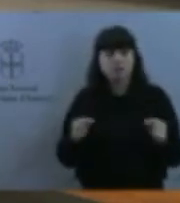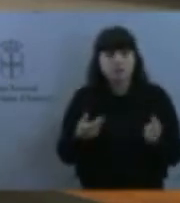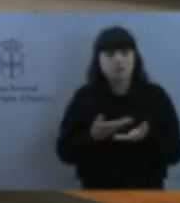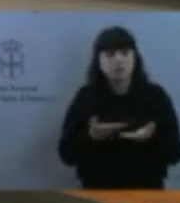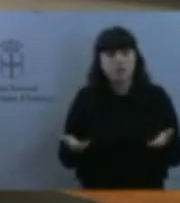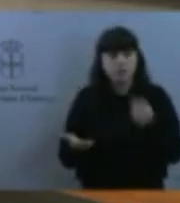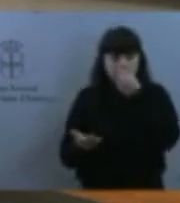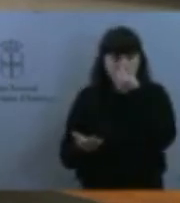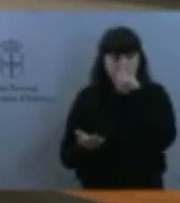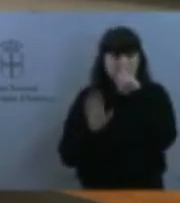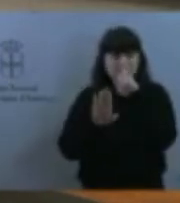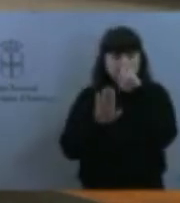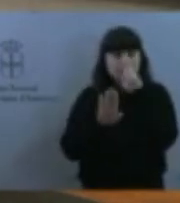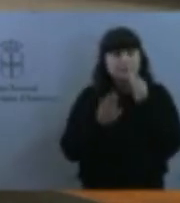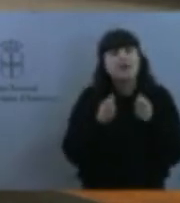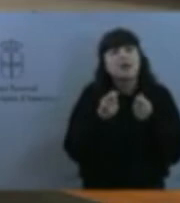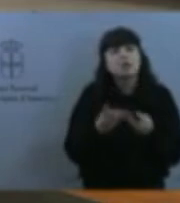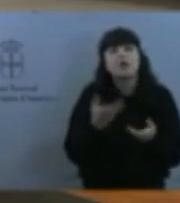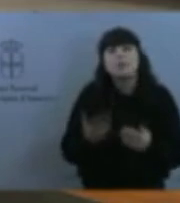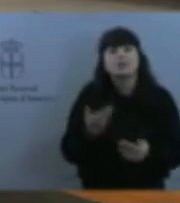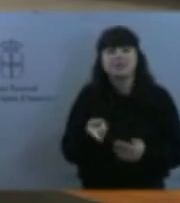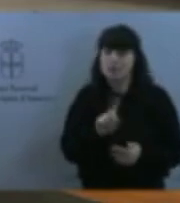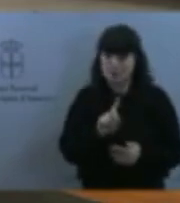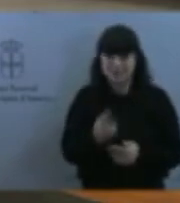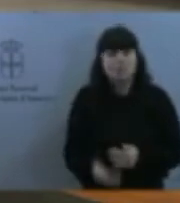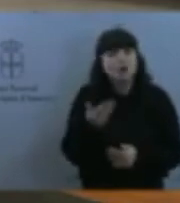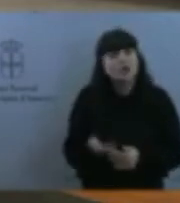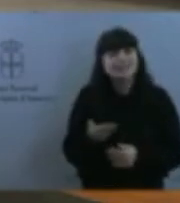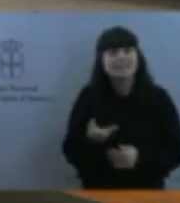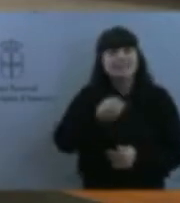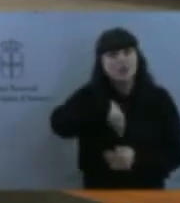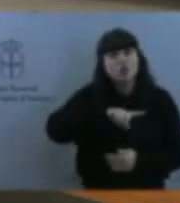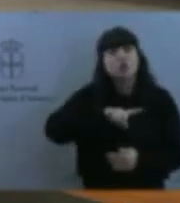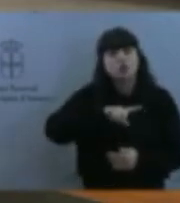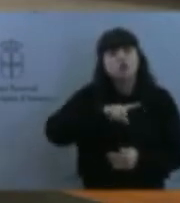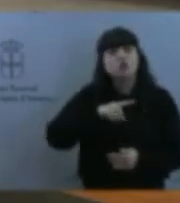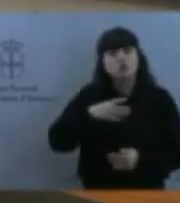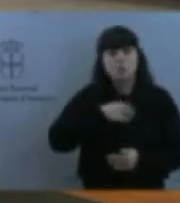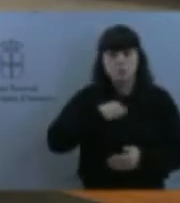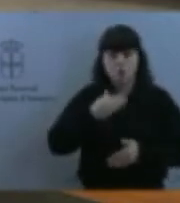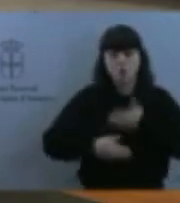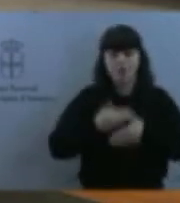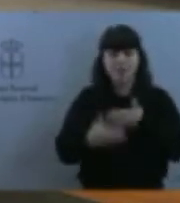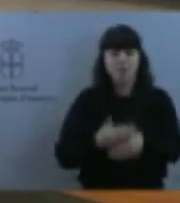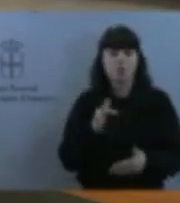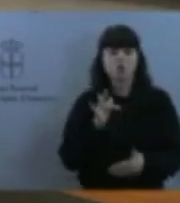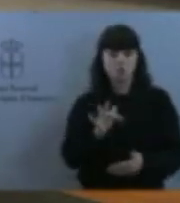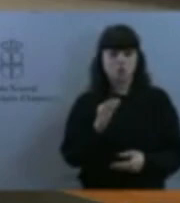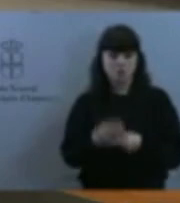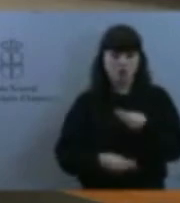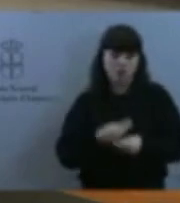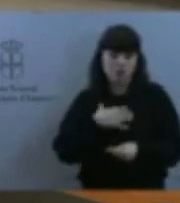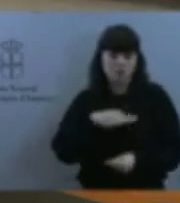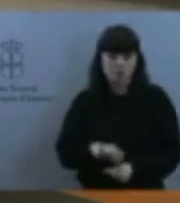aquellos que seamos capaces de hacer procedimientos positivos de incorporación social y laboral.